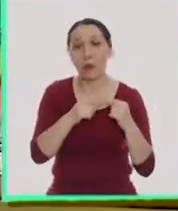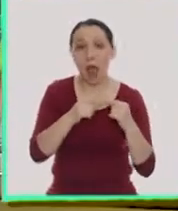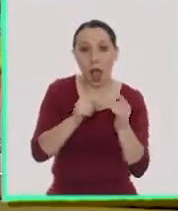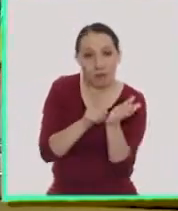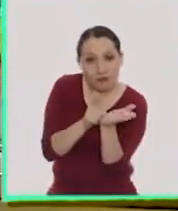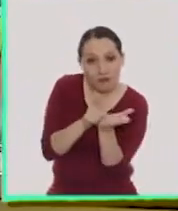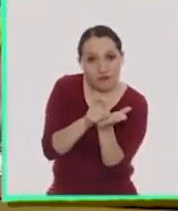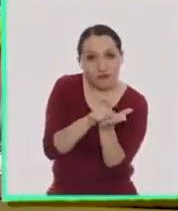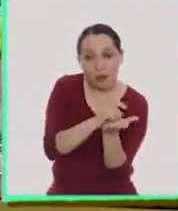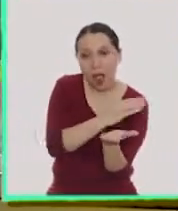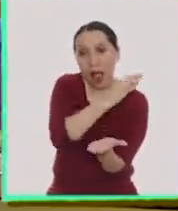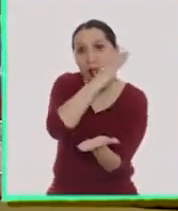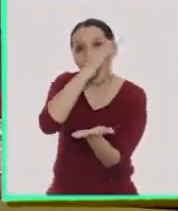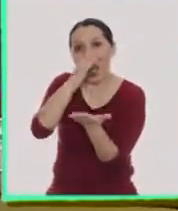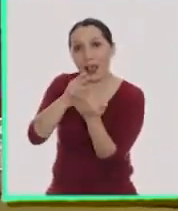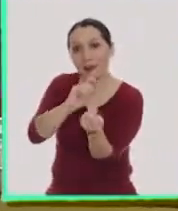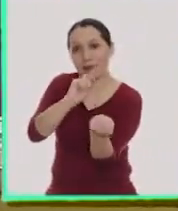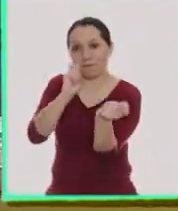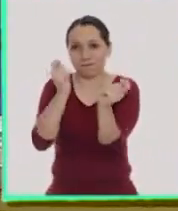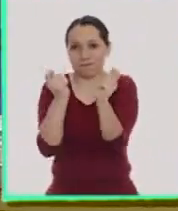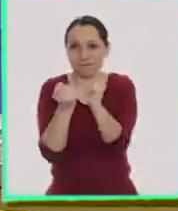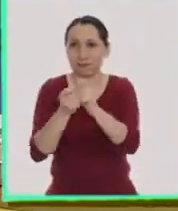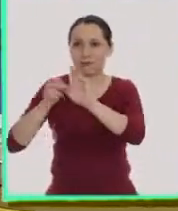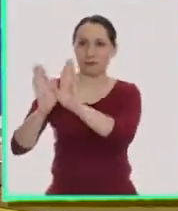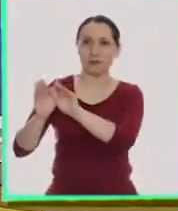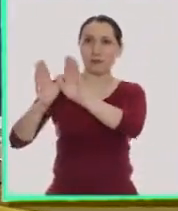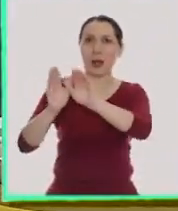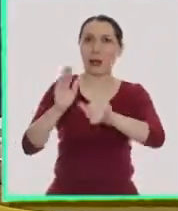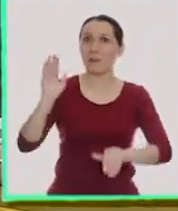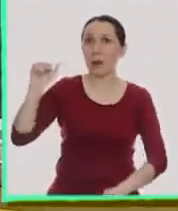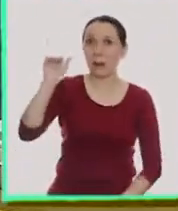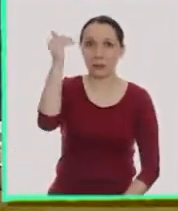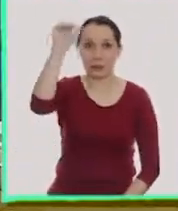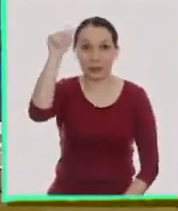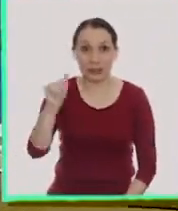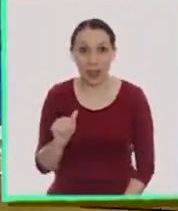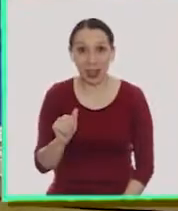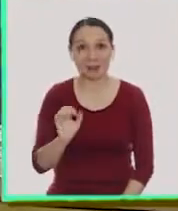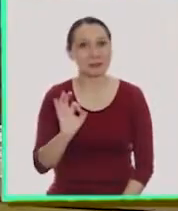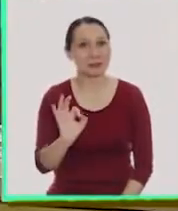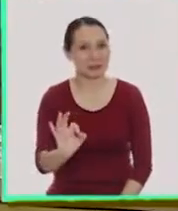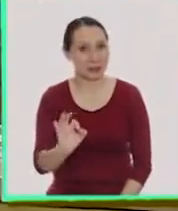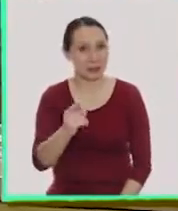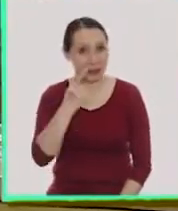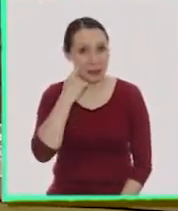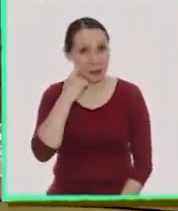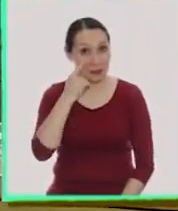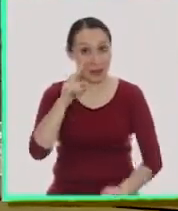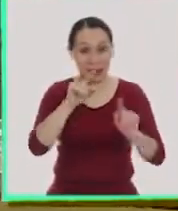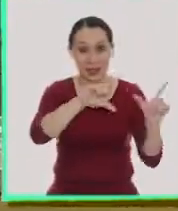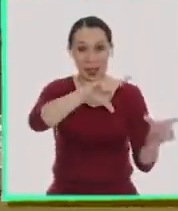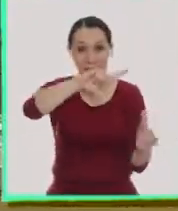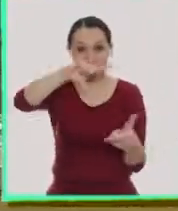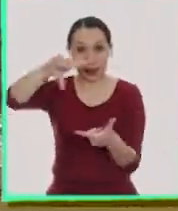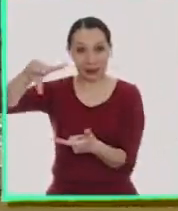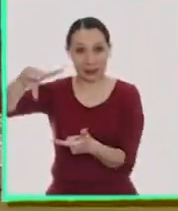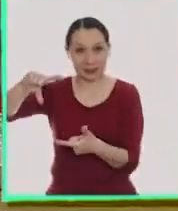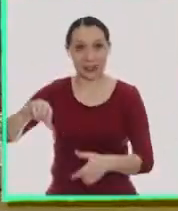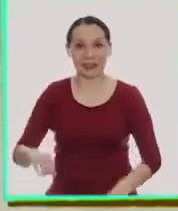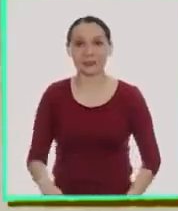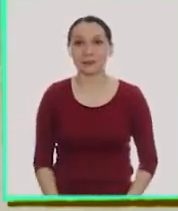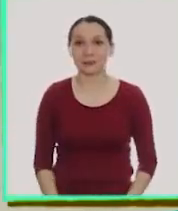del crecimiento de la oruga hasta que se transforma en una mariposa? ¡Perfecto! ¡Mira tu pantalla!